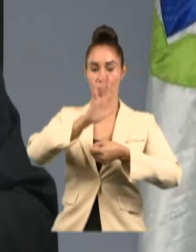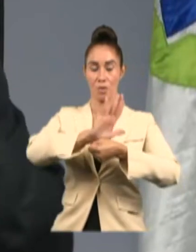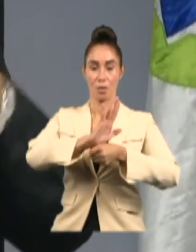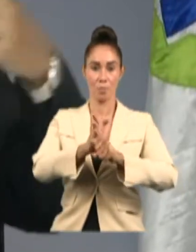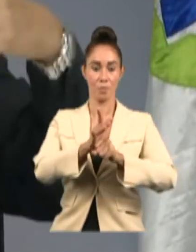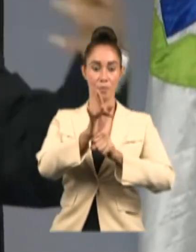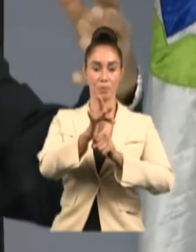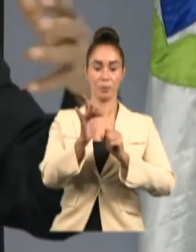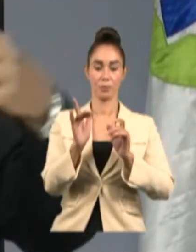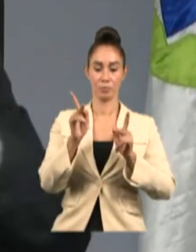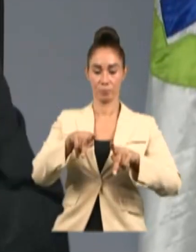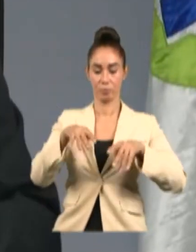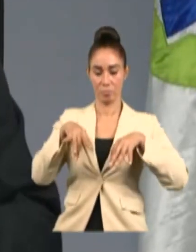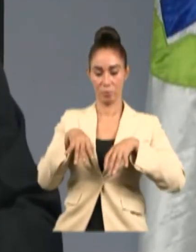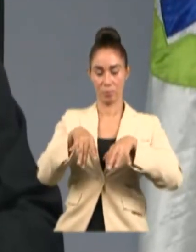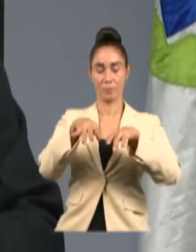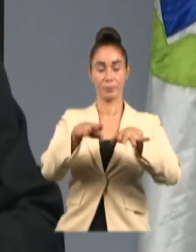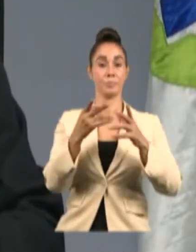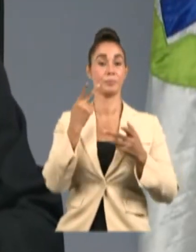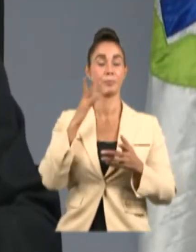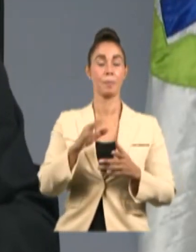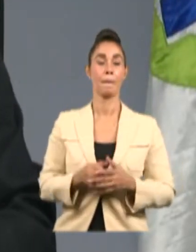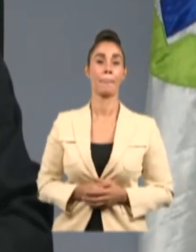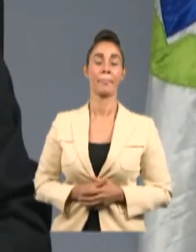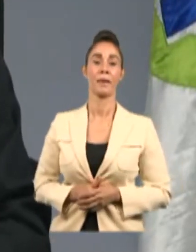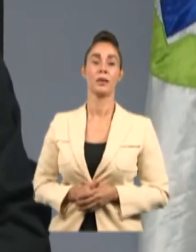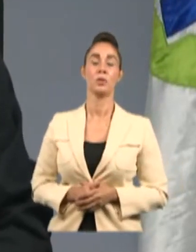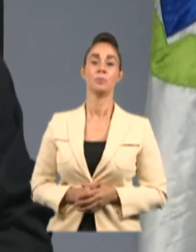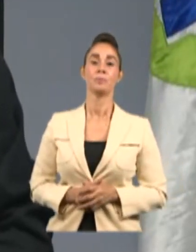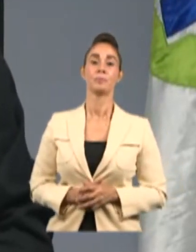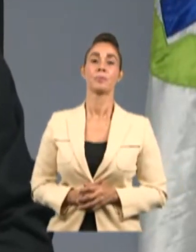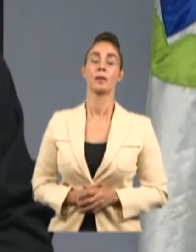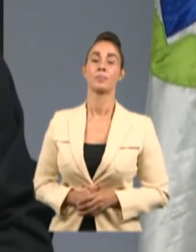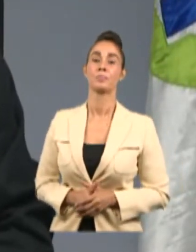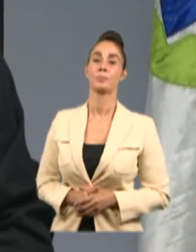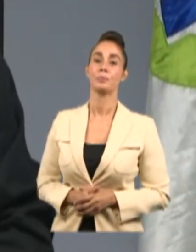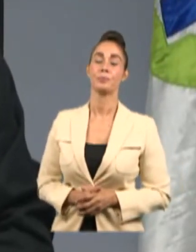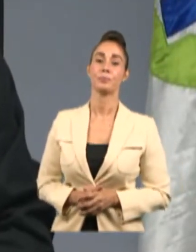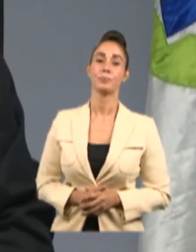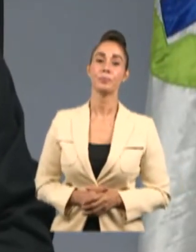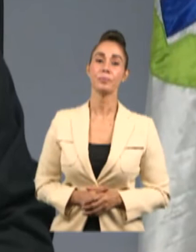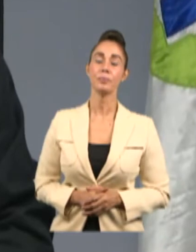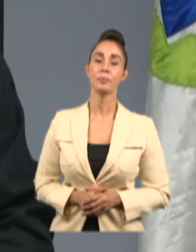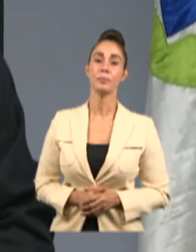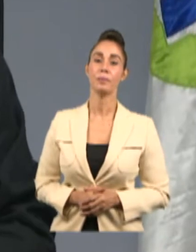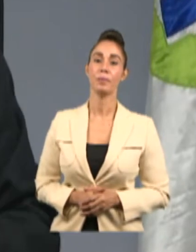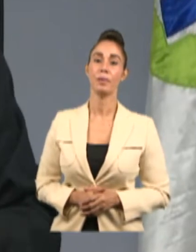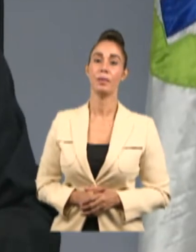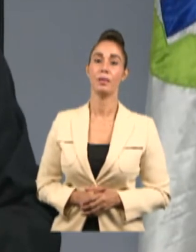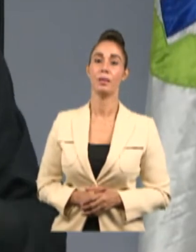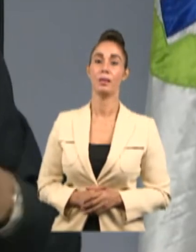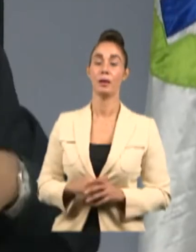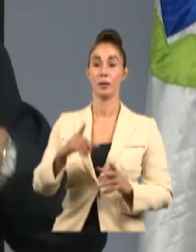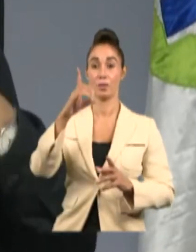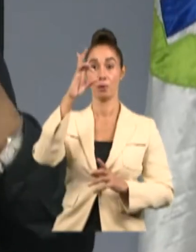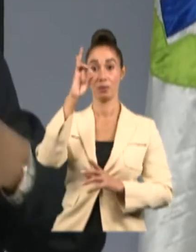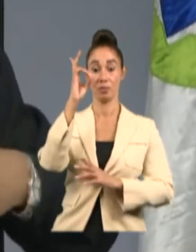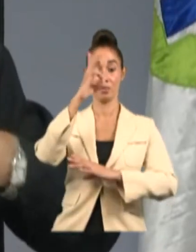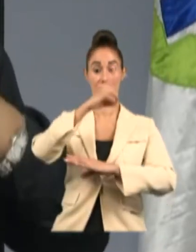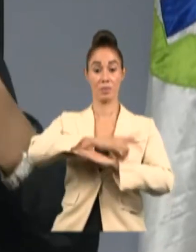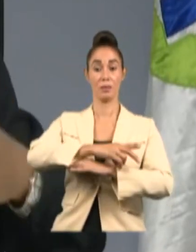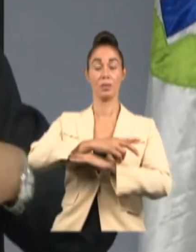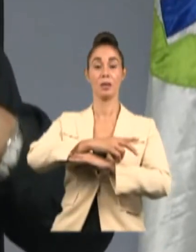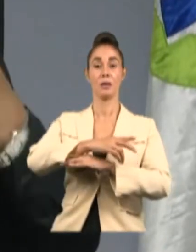y sus efectos empiece a producir los primeros sintomáticos en la población y